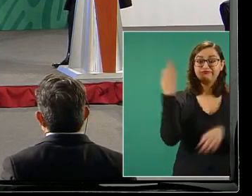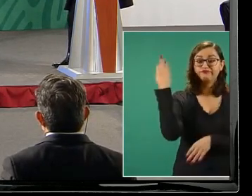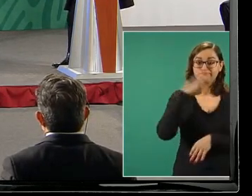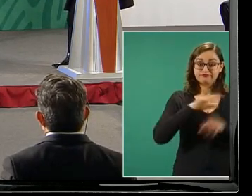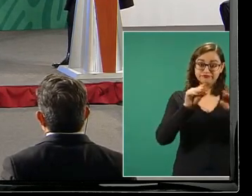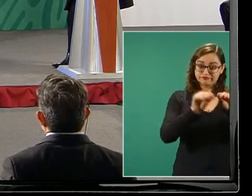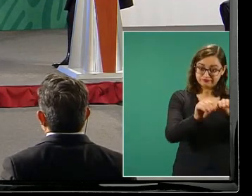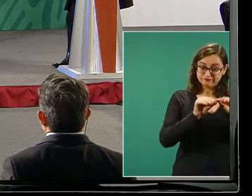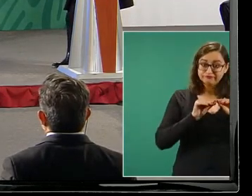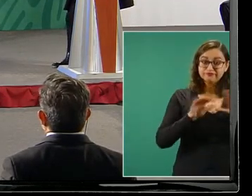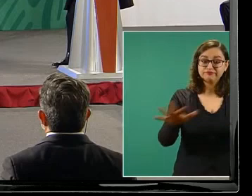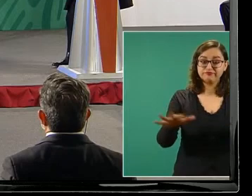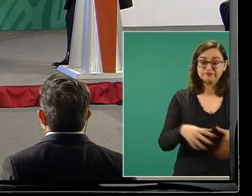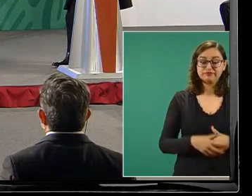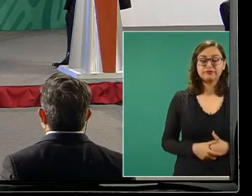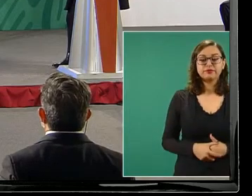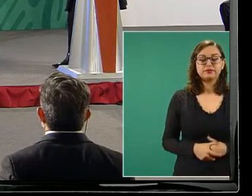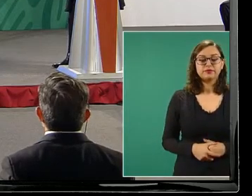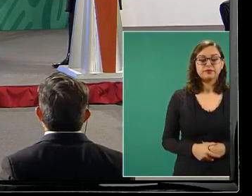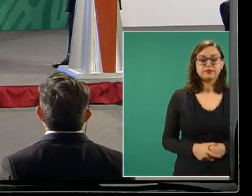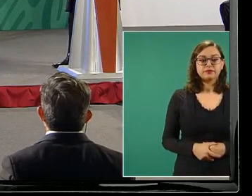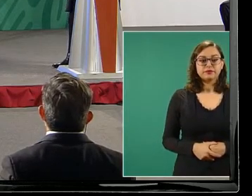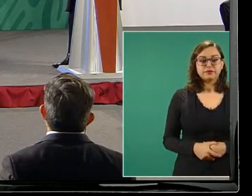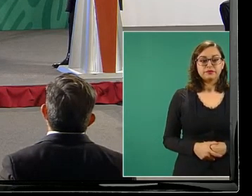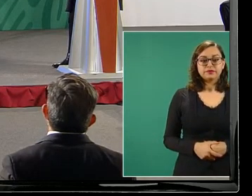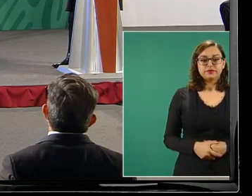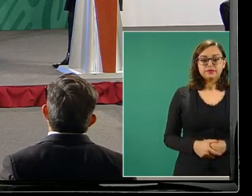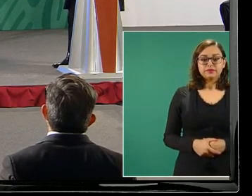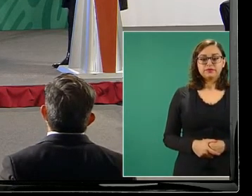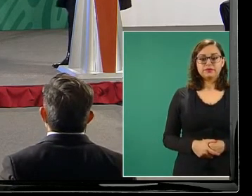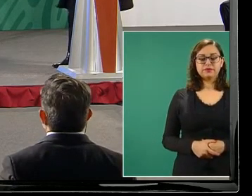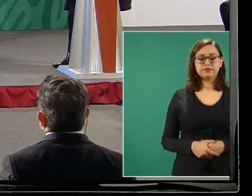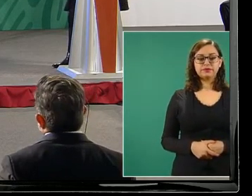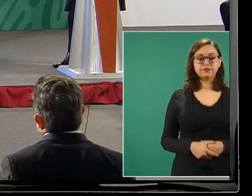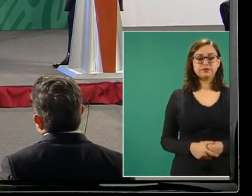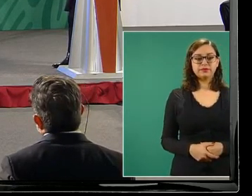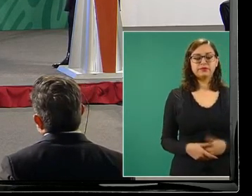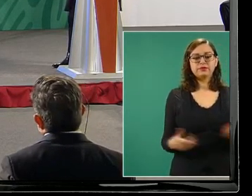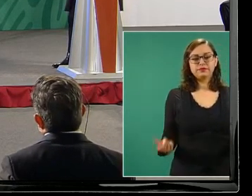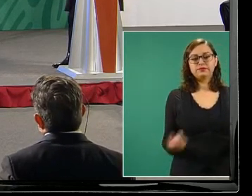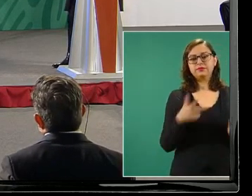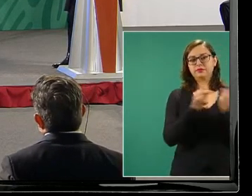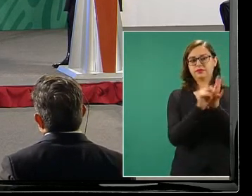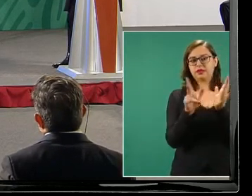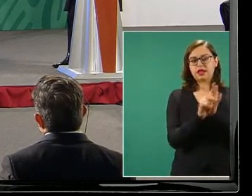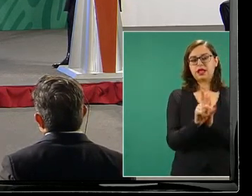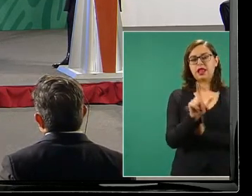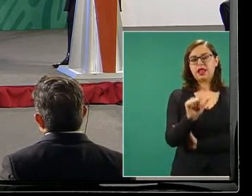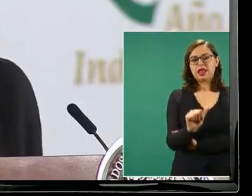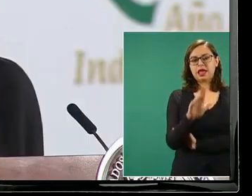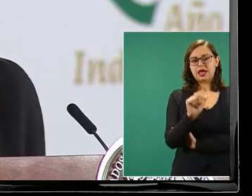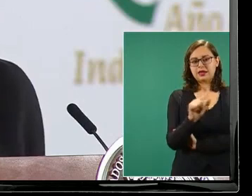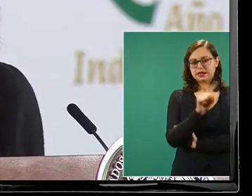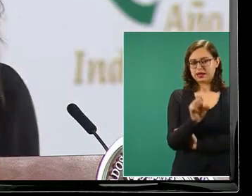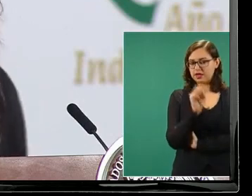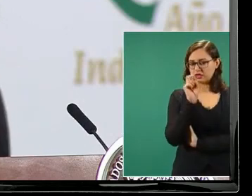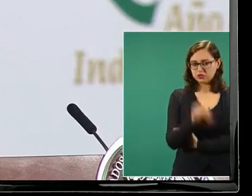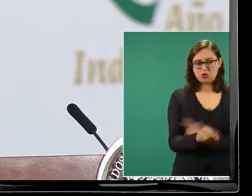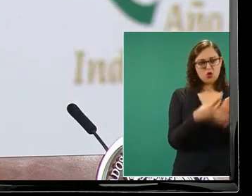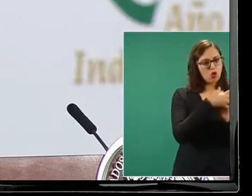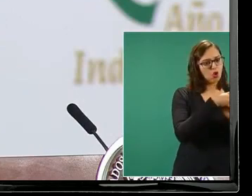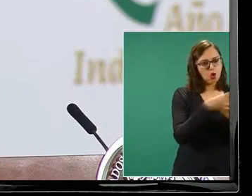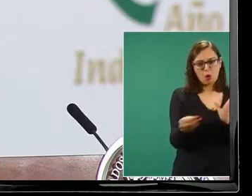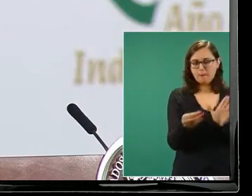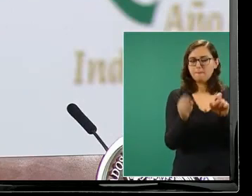favor bueno queremos decir por ejemplo la razón copia tal cual integra la nota de reforma y otros